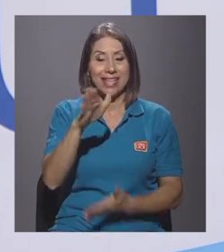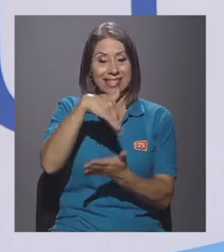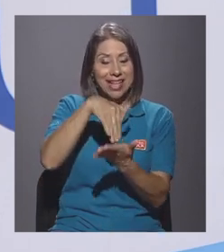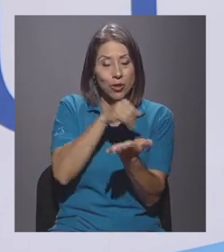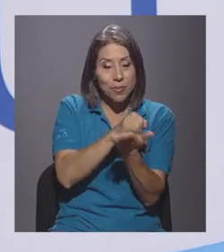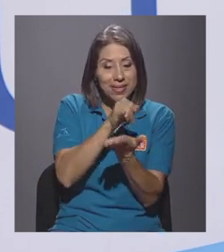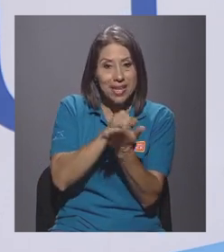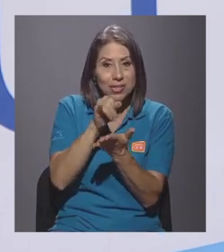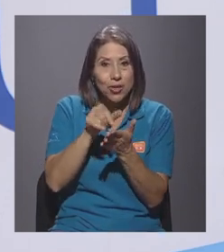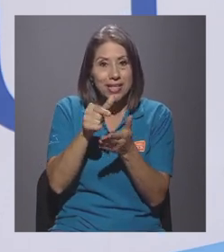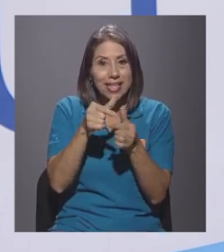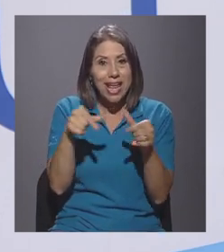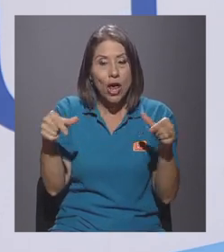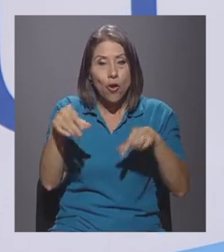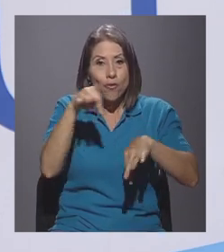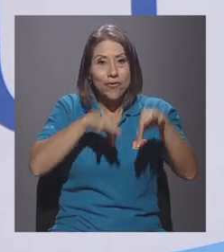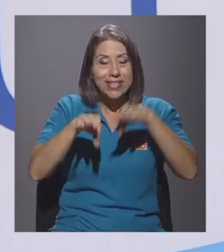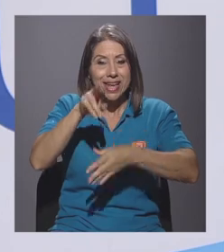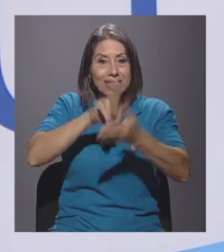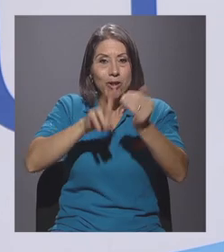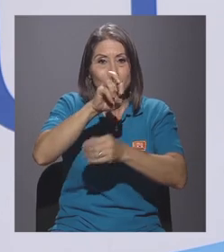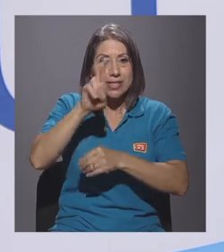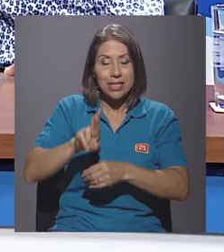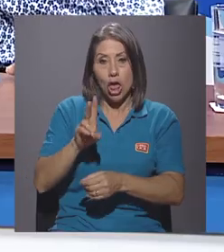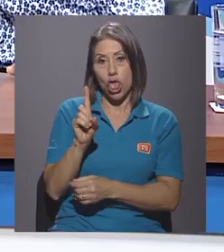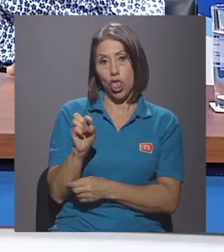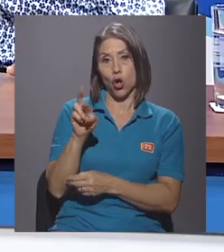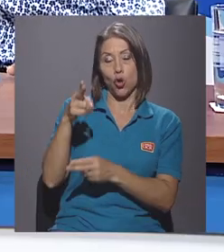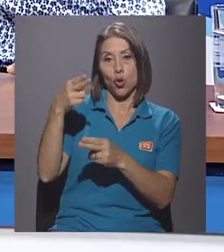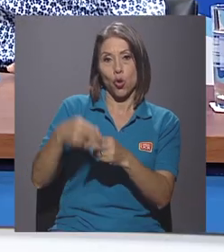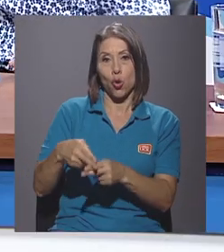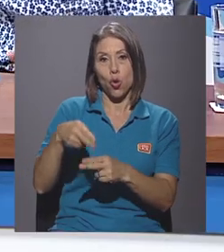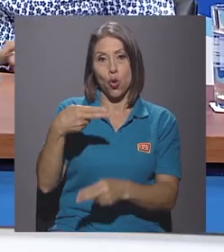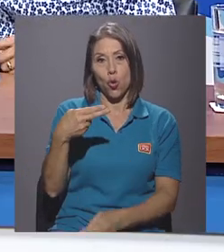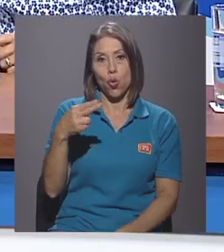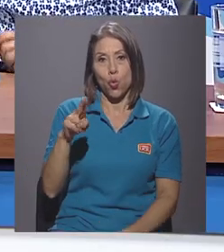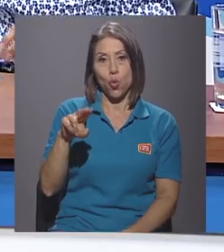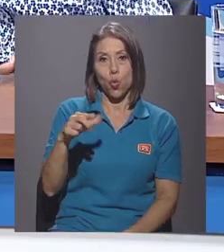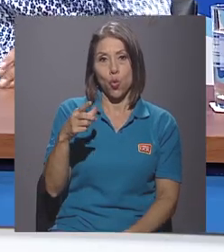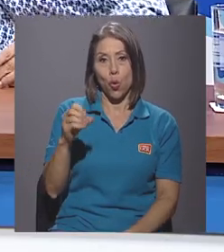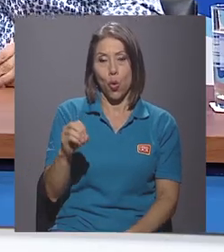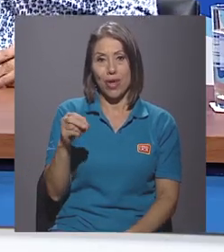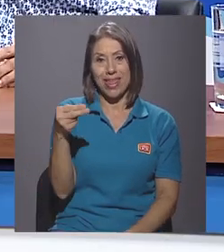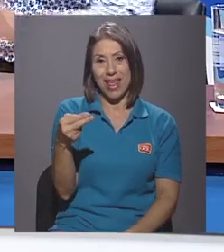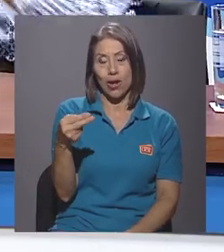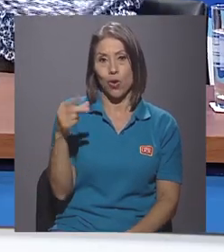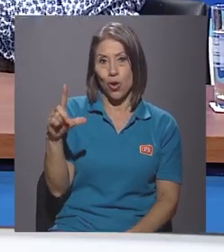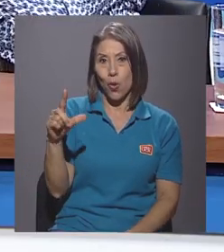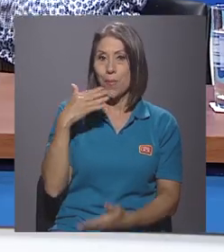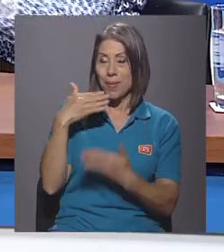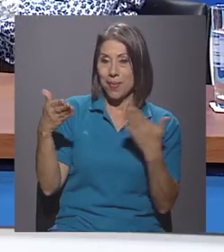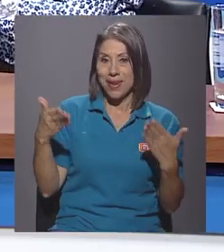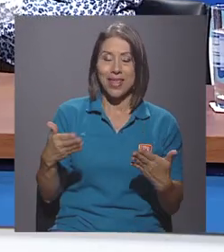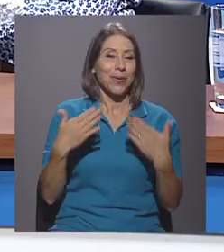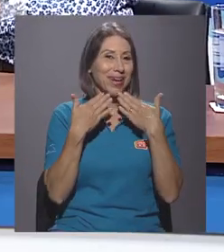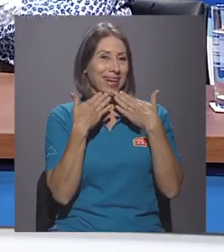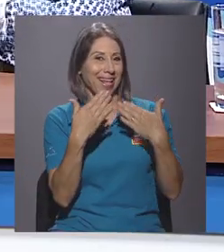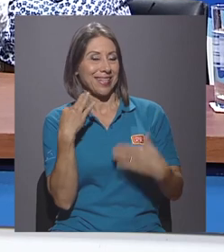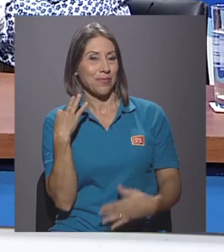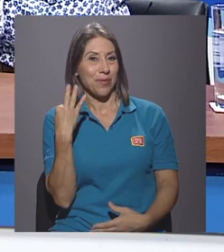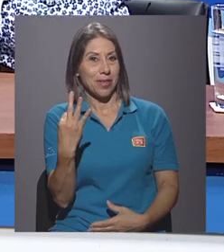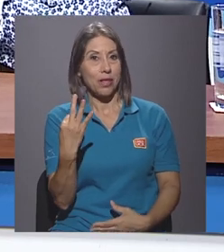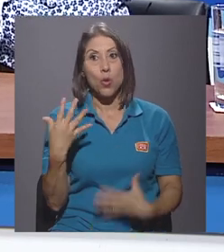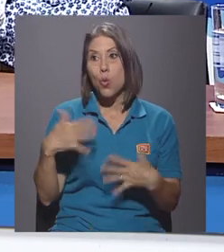Costa Rica, el doctor Hugo Hidalgo León. Don Hugo, bienvenido a Desde la U. Muchas gracias por la invitación. Don Hugo, 40 años está